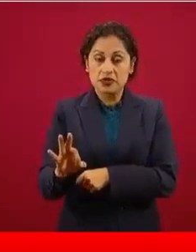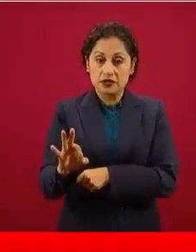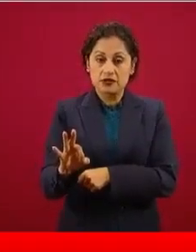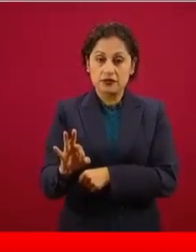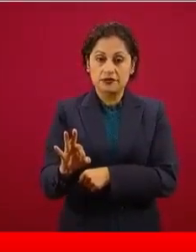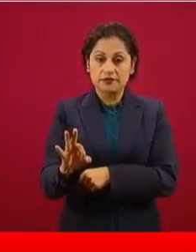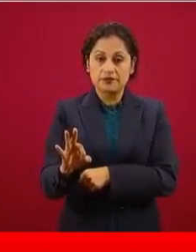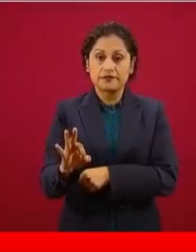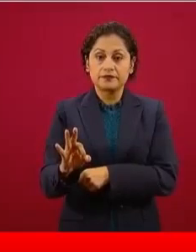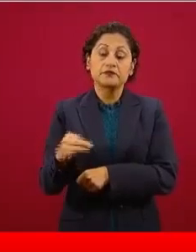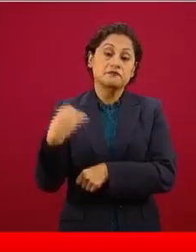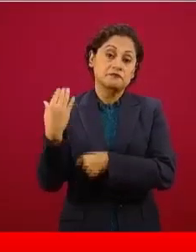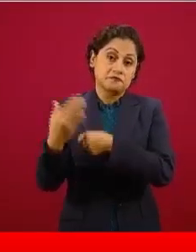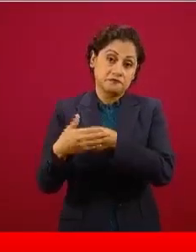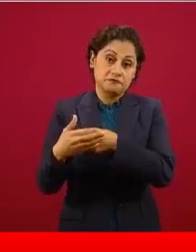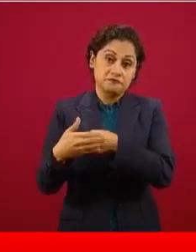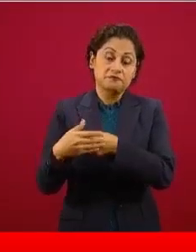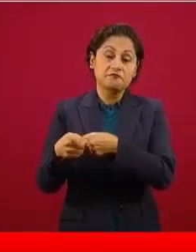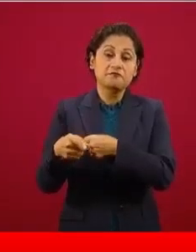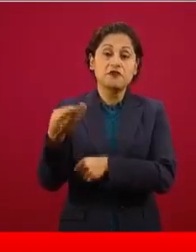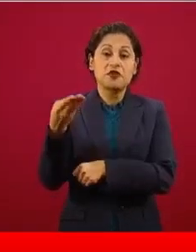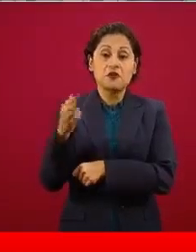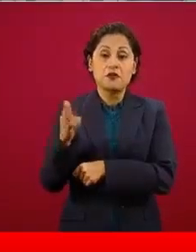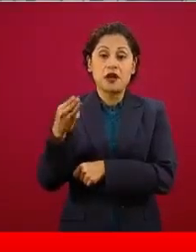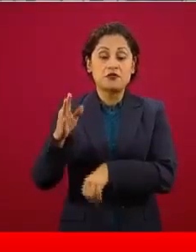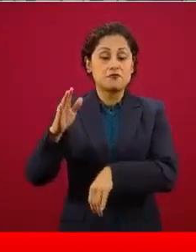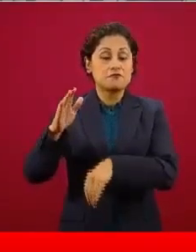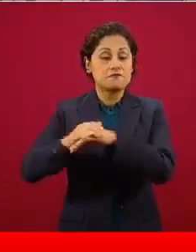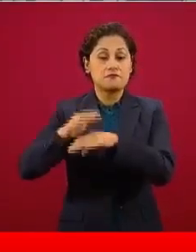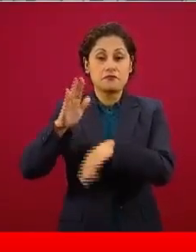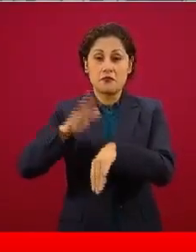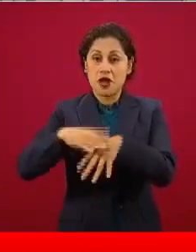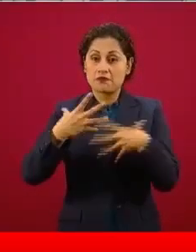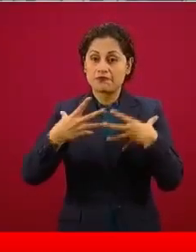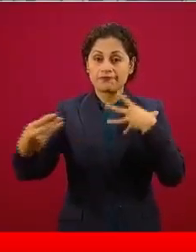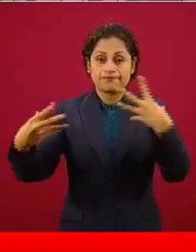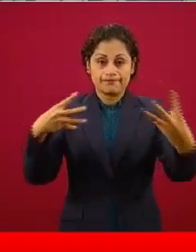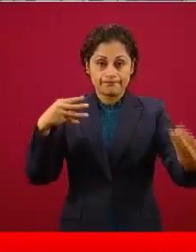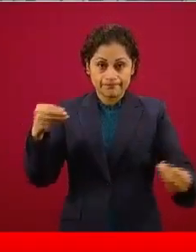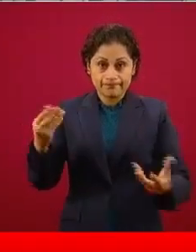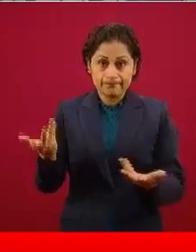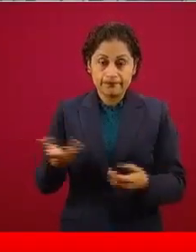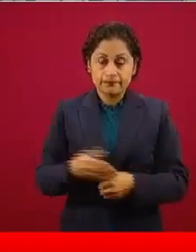transmisión en mayo. La siguiente, me parece que esta fue la última.